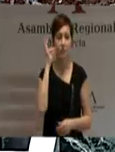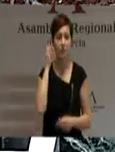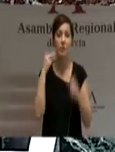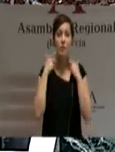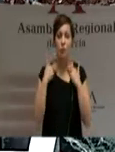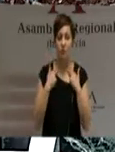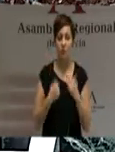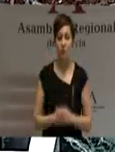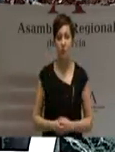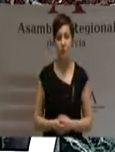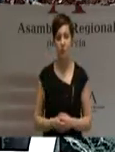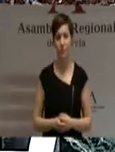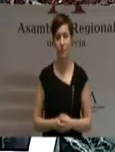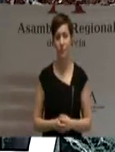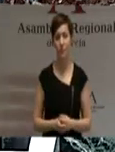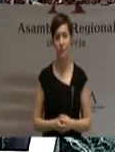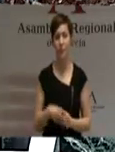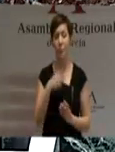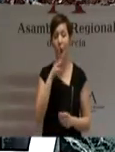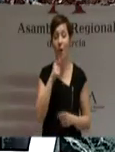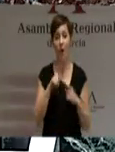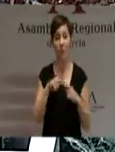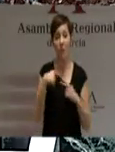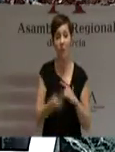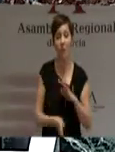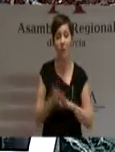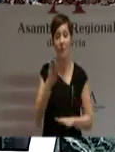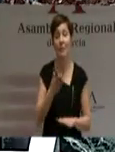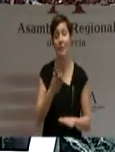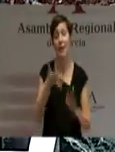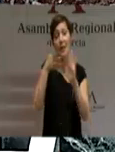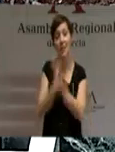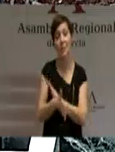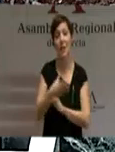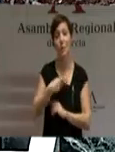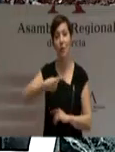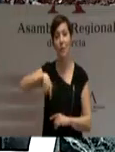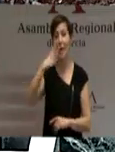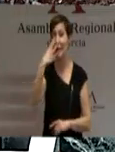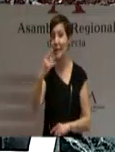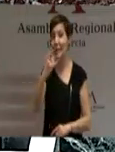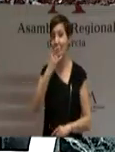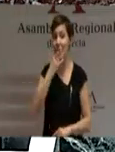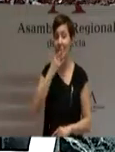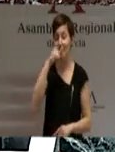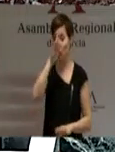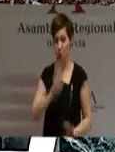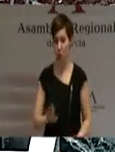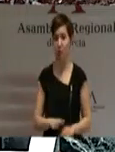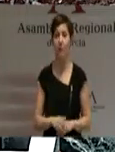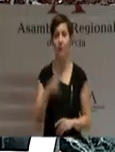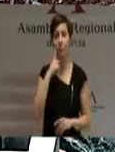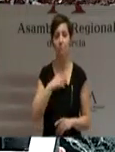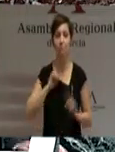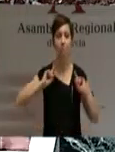es posible que lo que a continuación voy a decir sea mal entendido. Asumo el